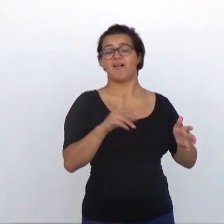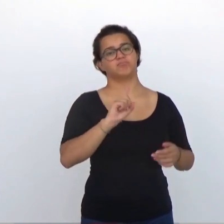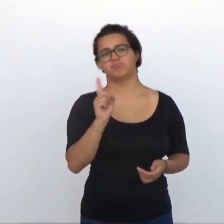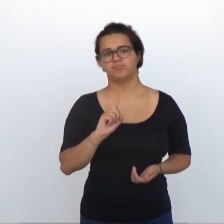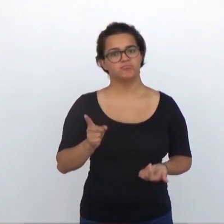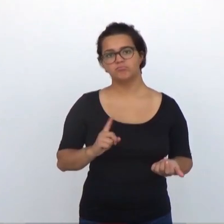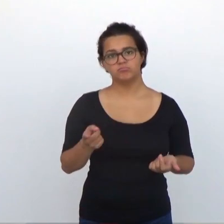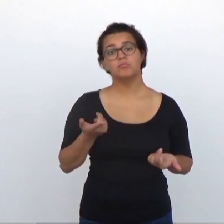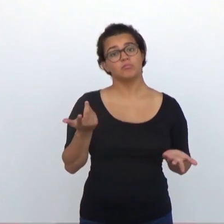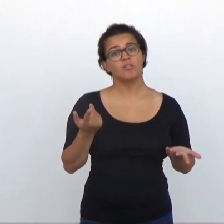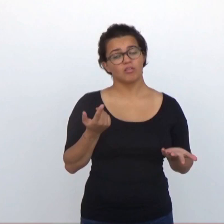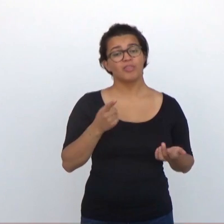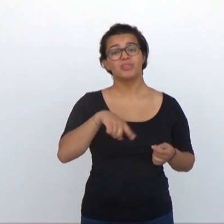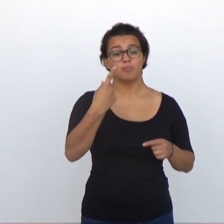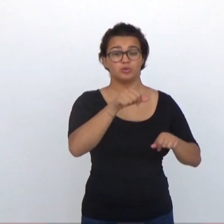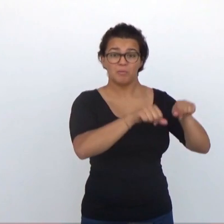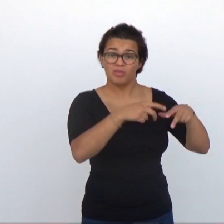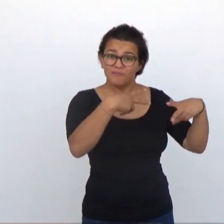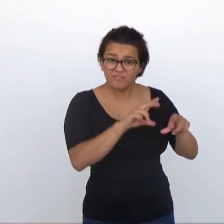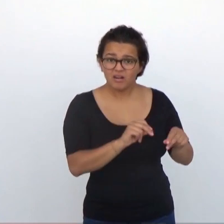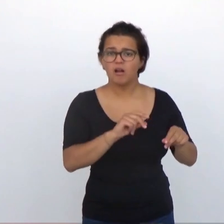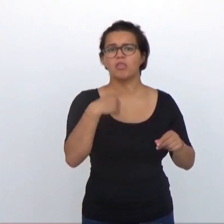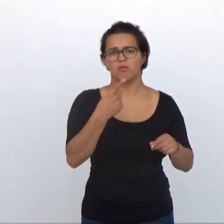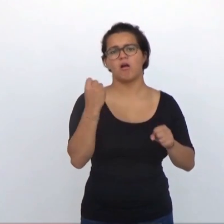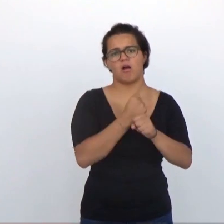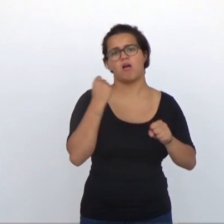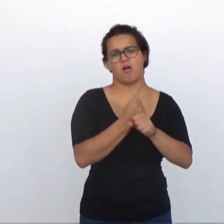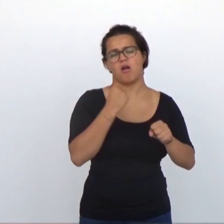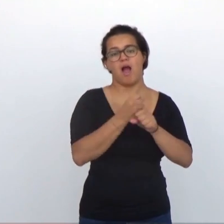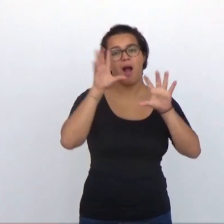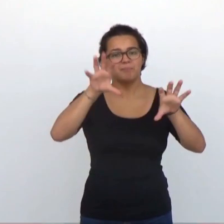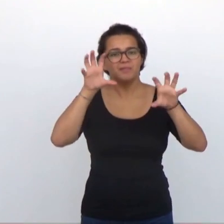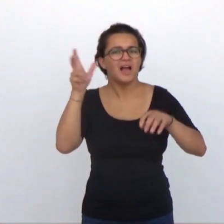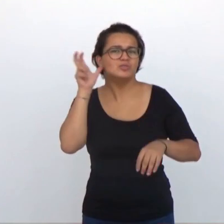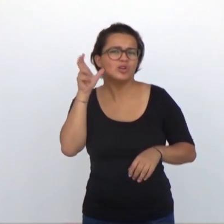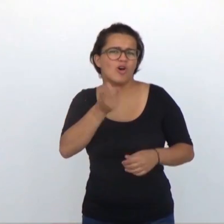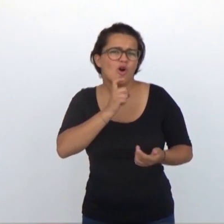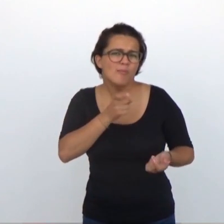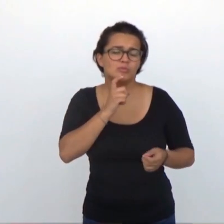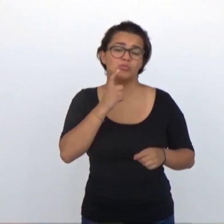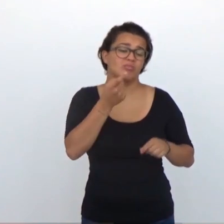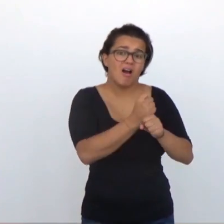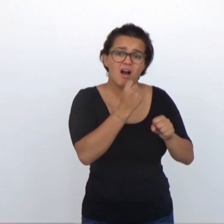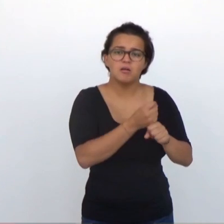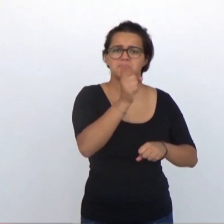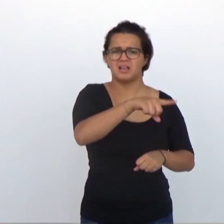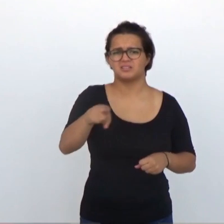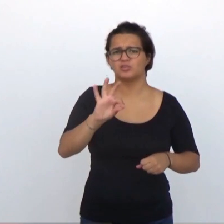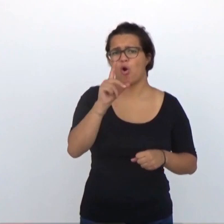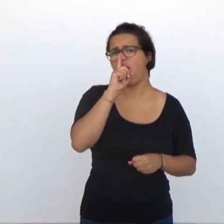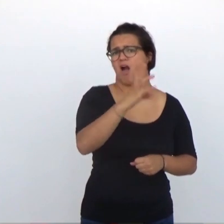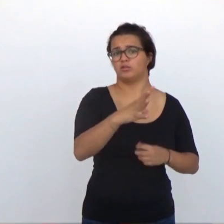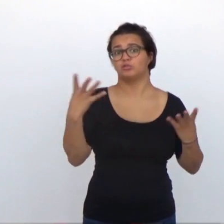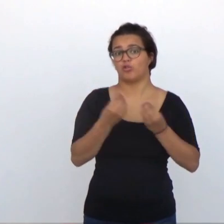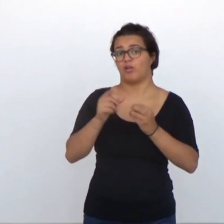la colocación del implante. Es más, después de la operación tienen que aprender a oír con su nueva prótesis y para ello trabajan durante meses o